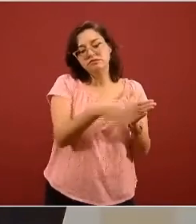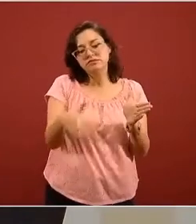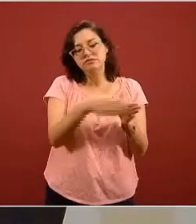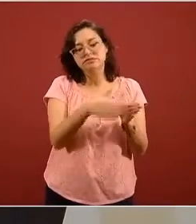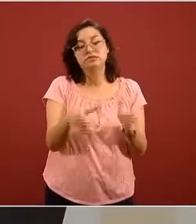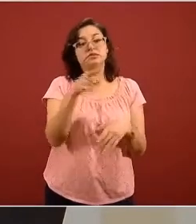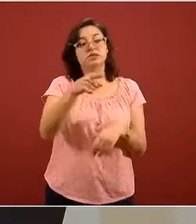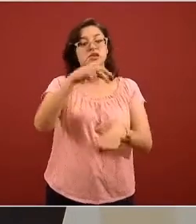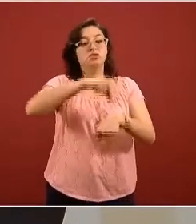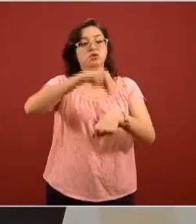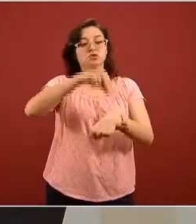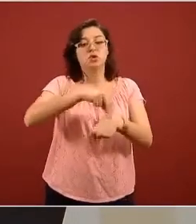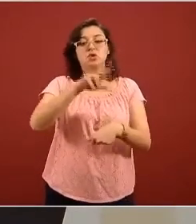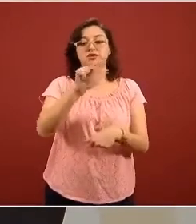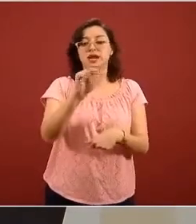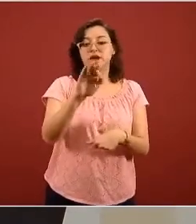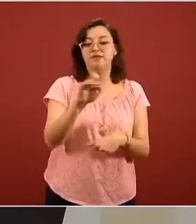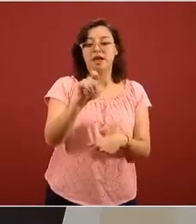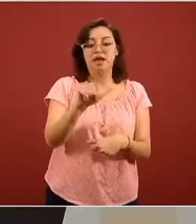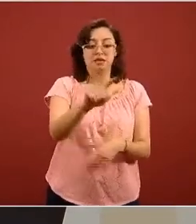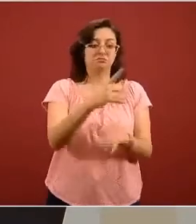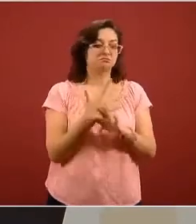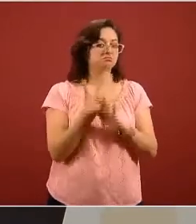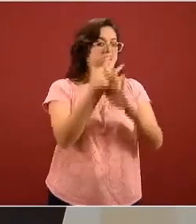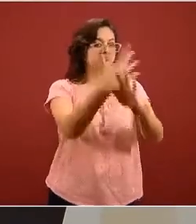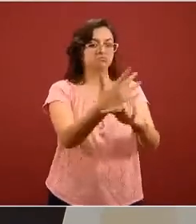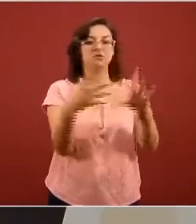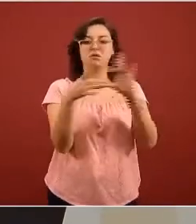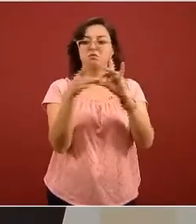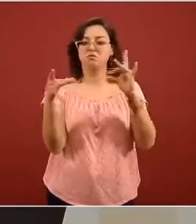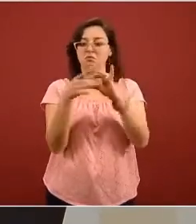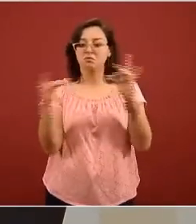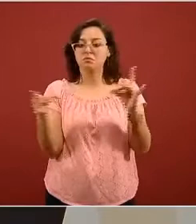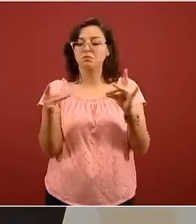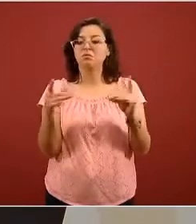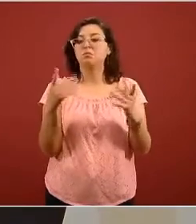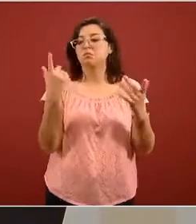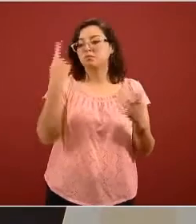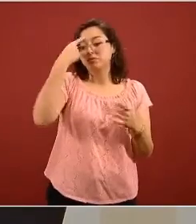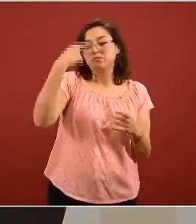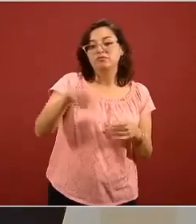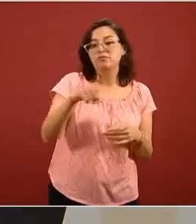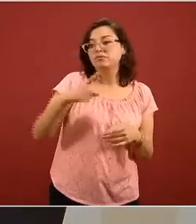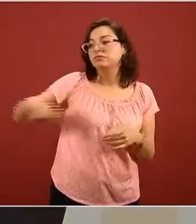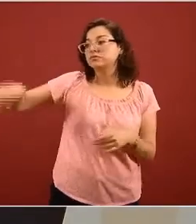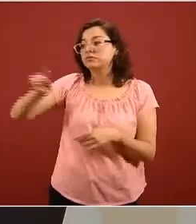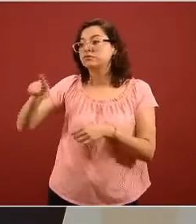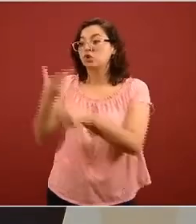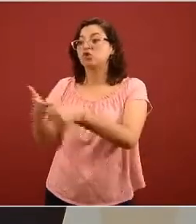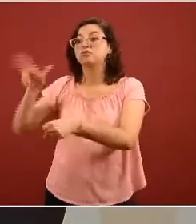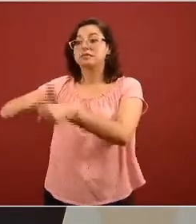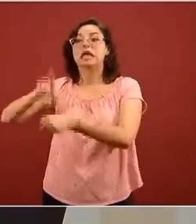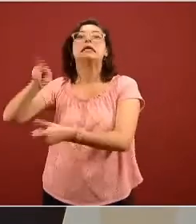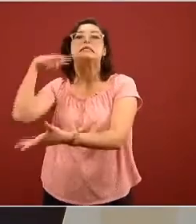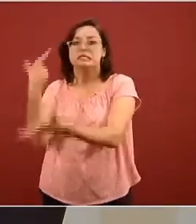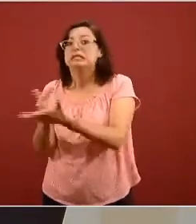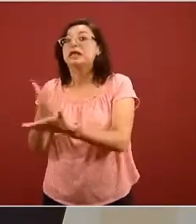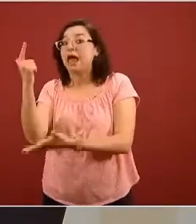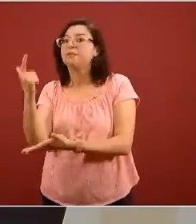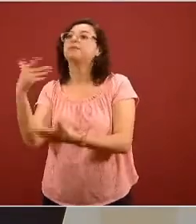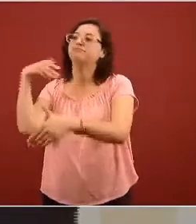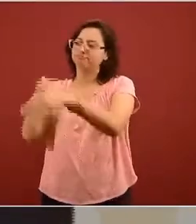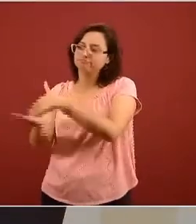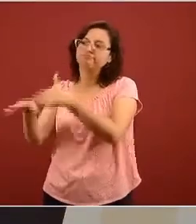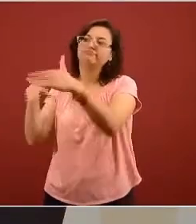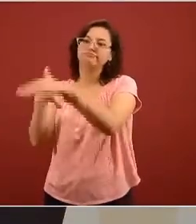dirigirá esta unidad ayer explicaba eso es para descargar los hospitales donde están las personas críticamente enfermas y tener